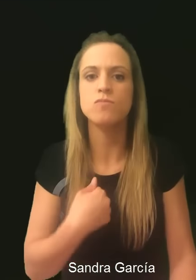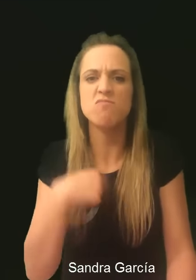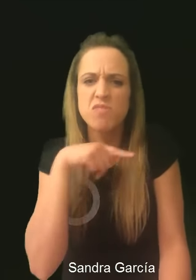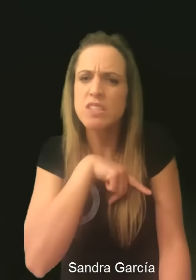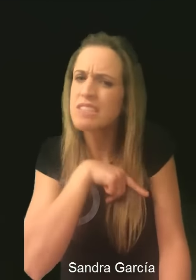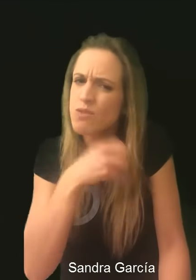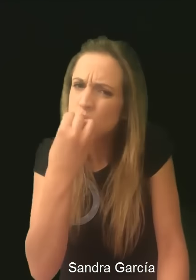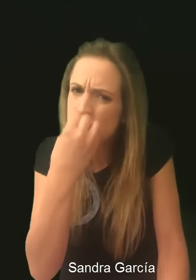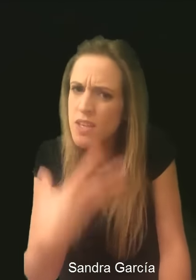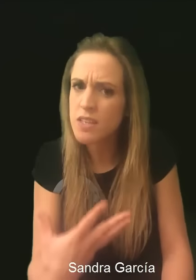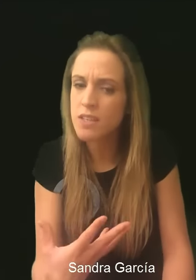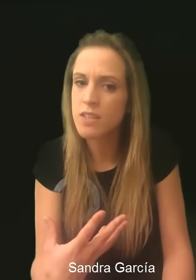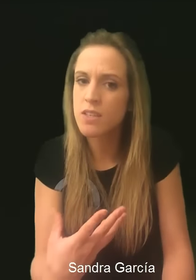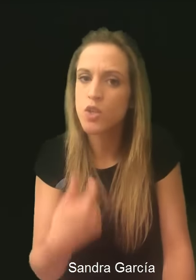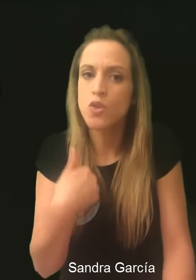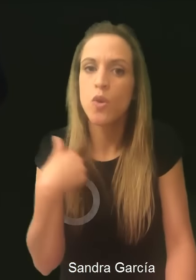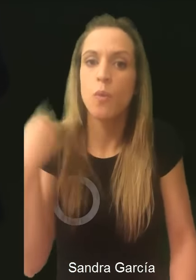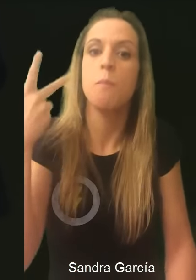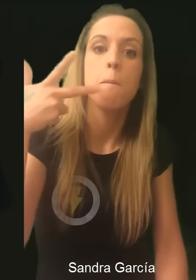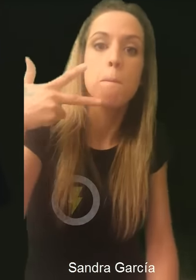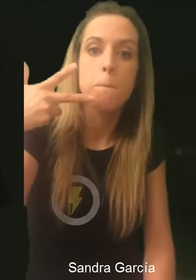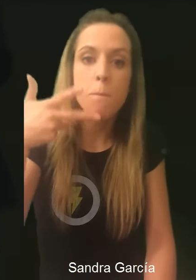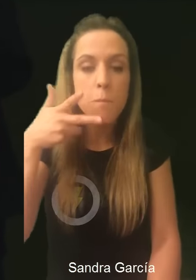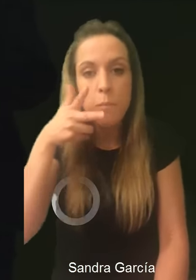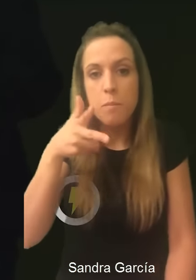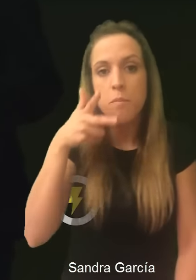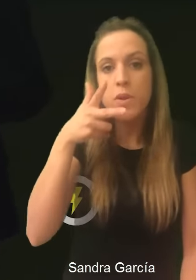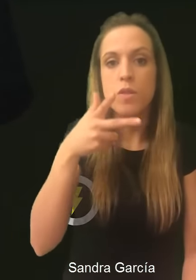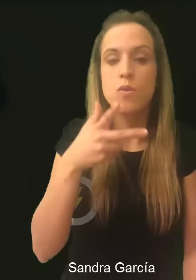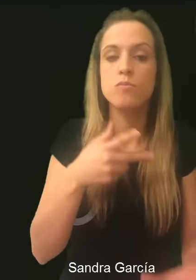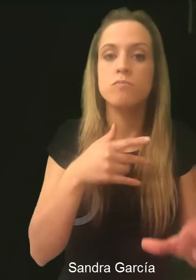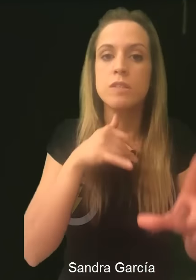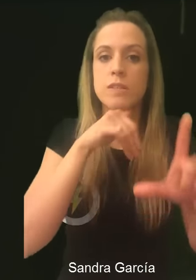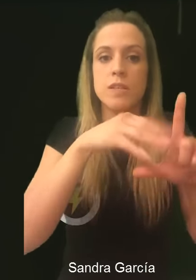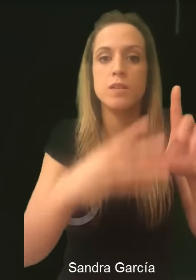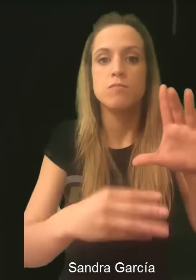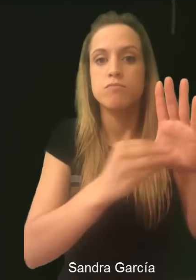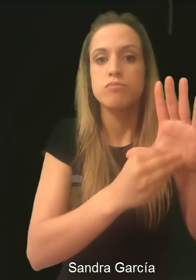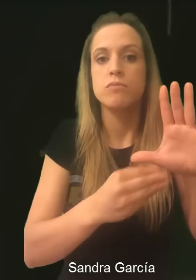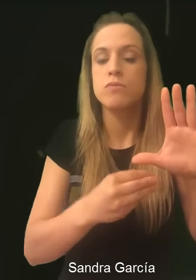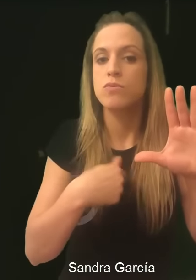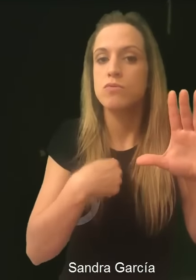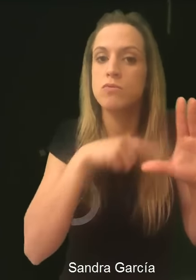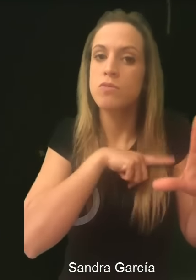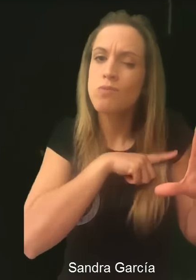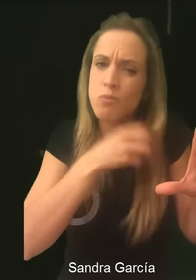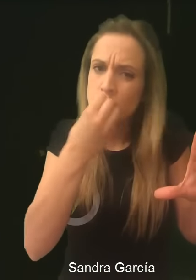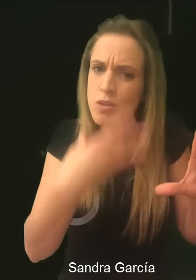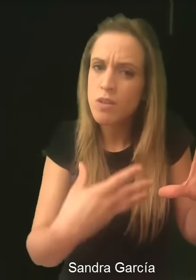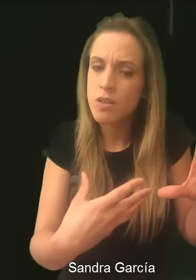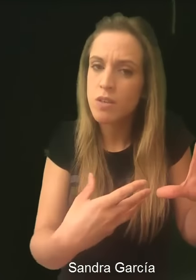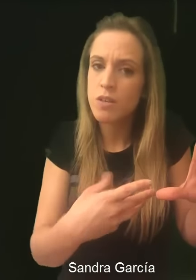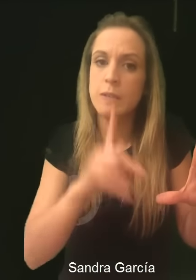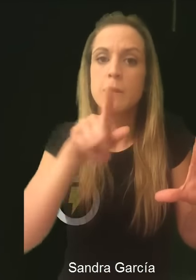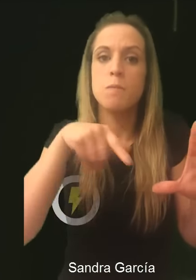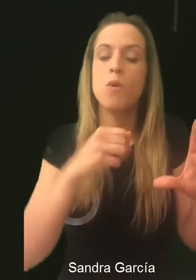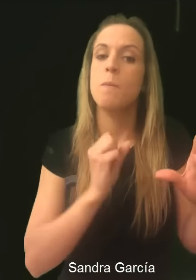satisfacción a mí mismo. El hecho de hacer un vídeo y colgarlo a la red y luego ese vídeo